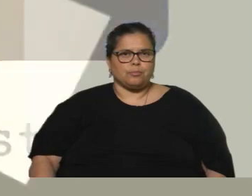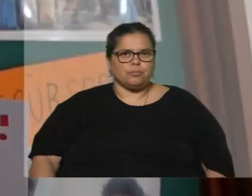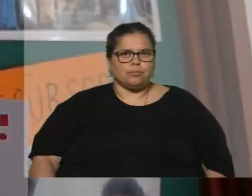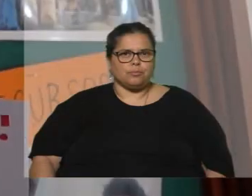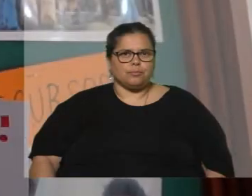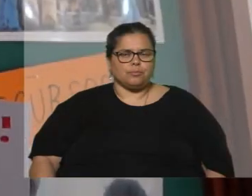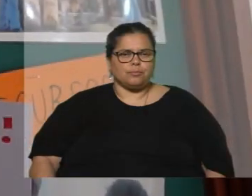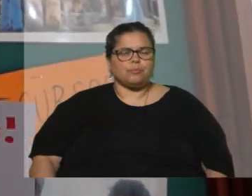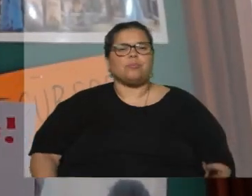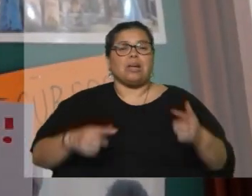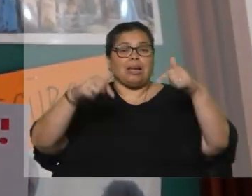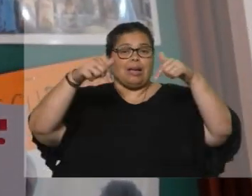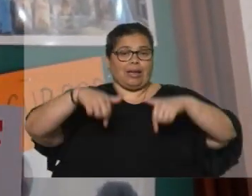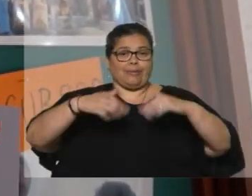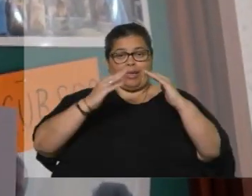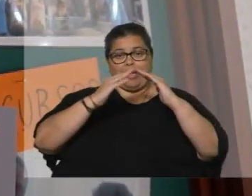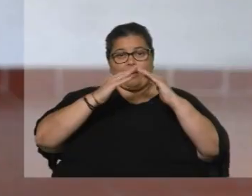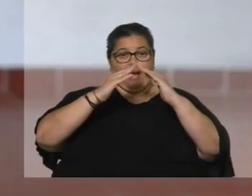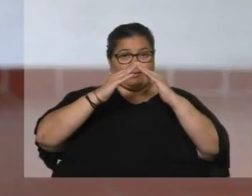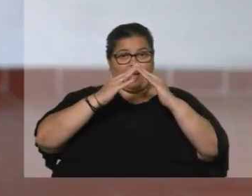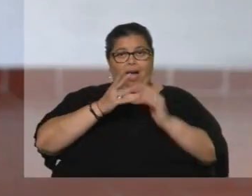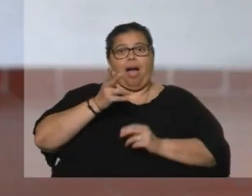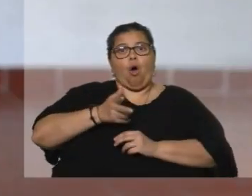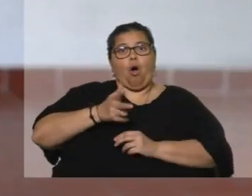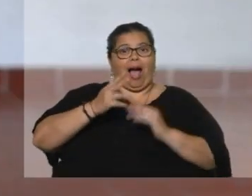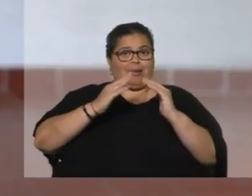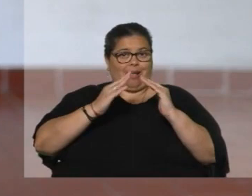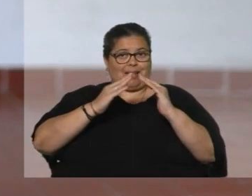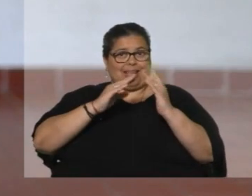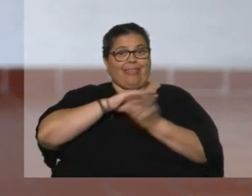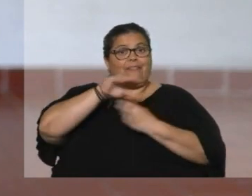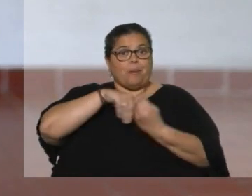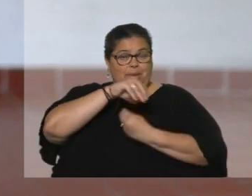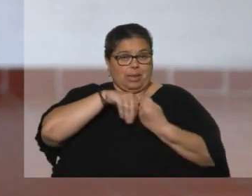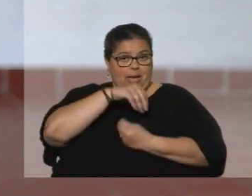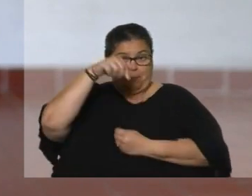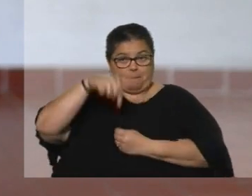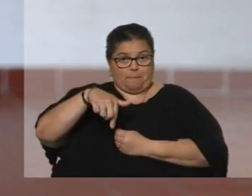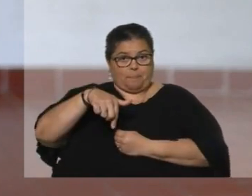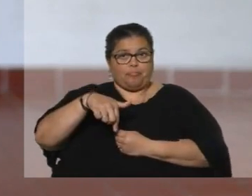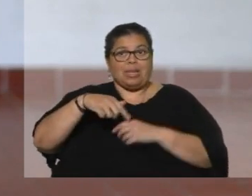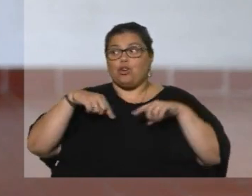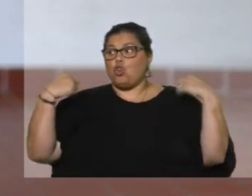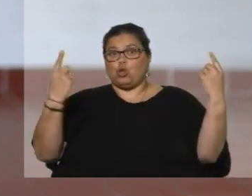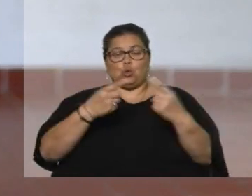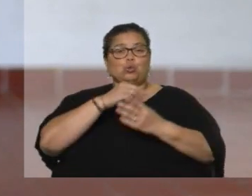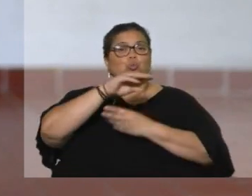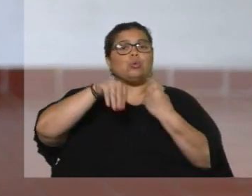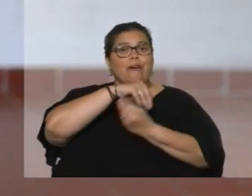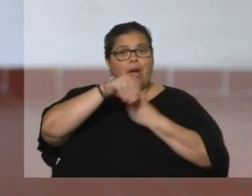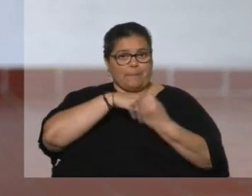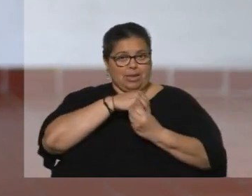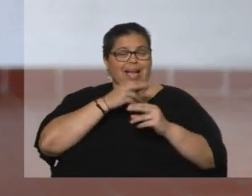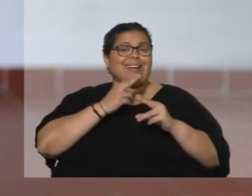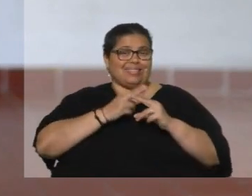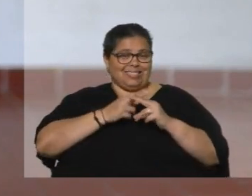Esto es un hogar, es una casa de familia. Somos una familia llamada Nuestros